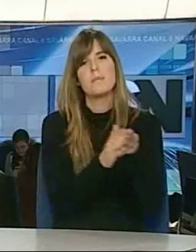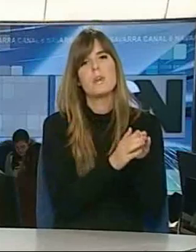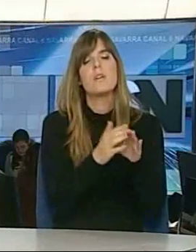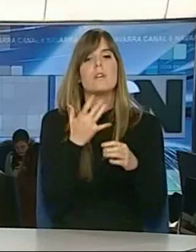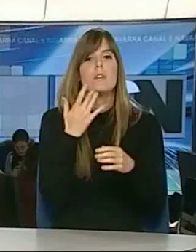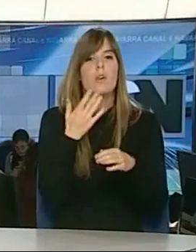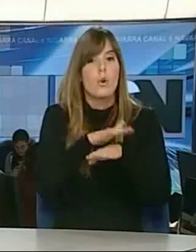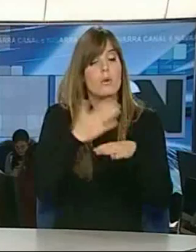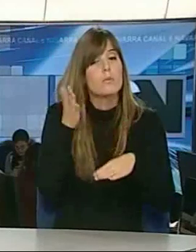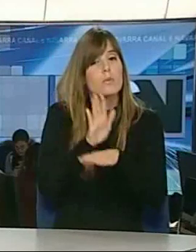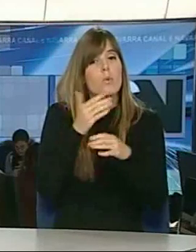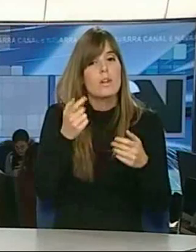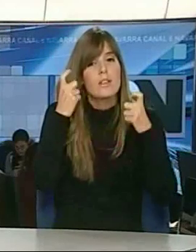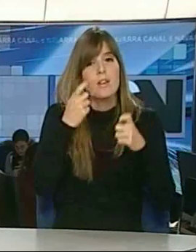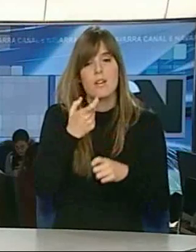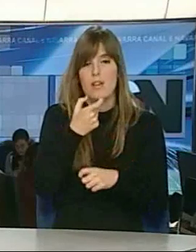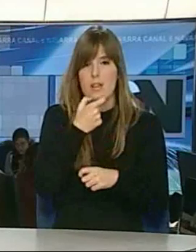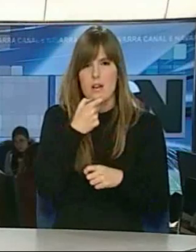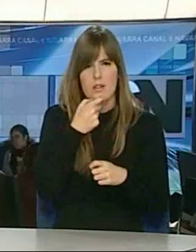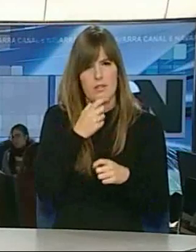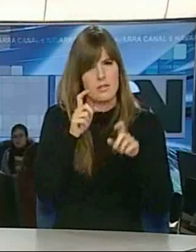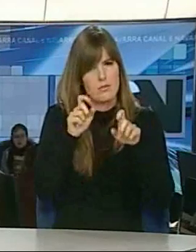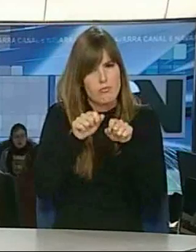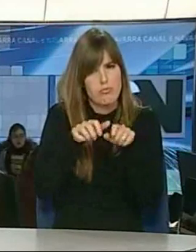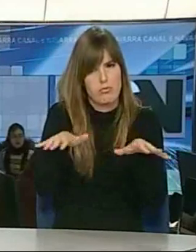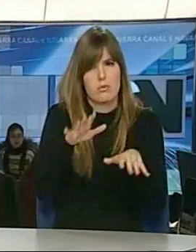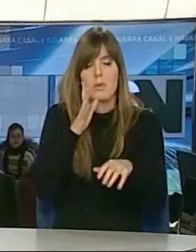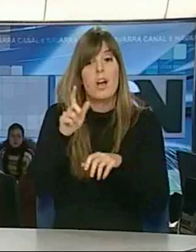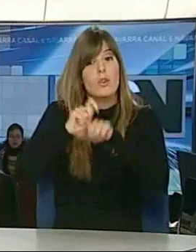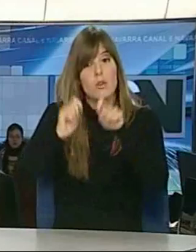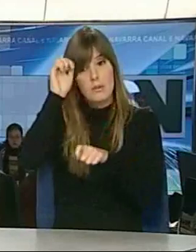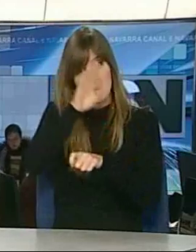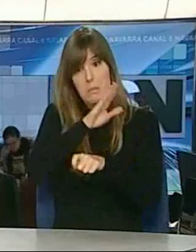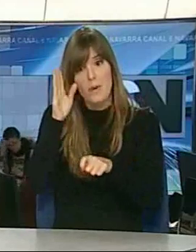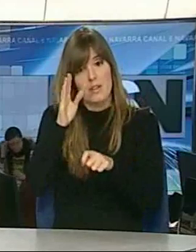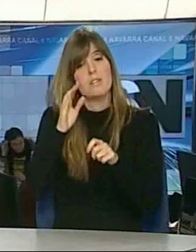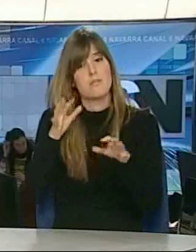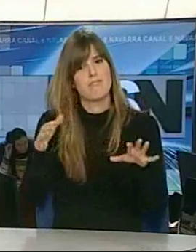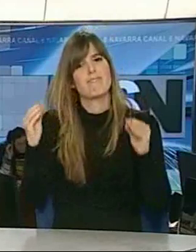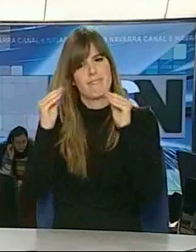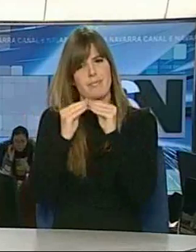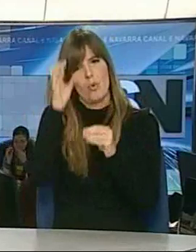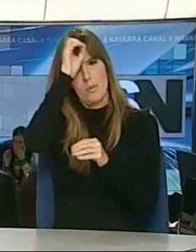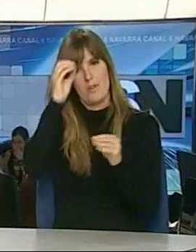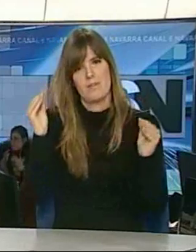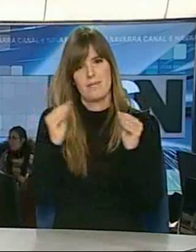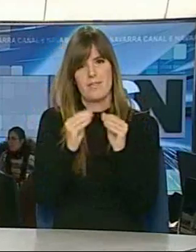incluyen el fomento del inglés en la educación, algo que comparten las asociaciones de padres y madres de alumnos.